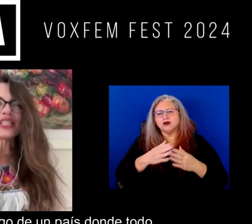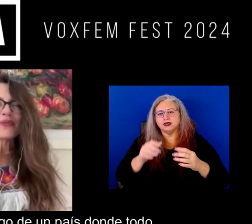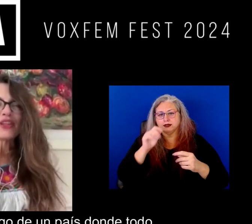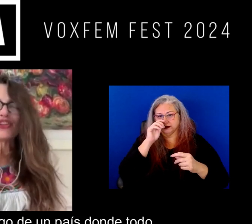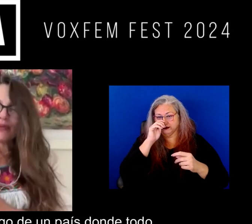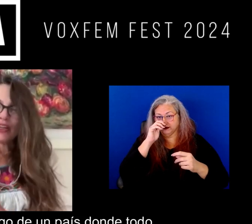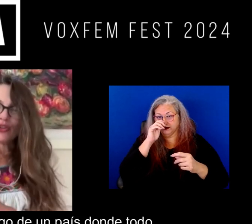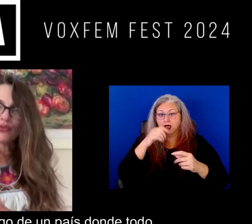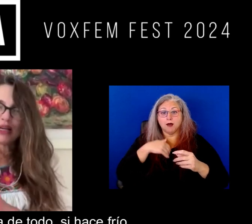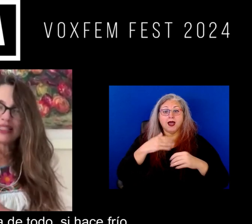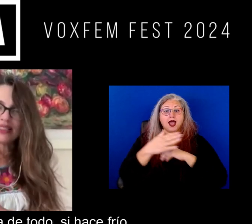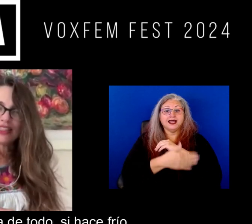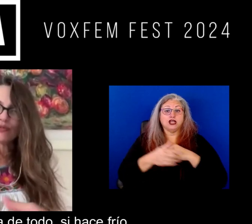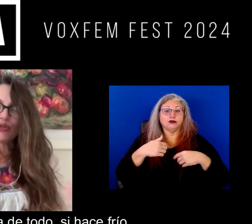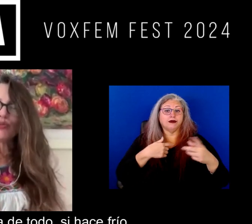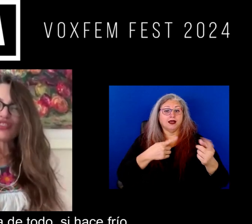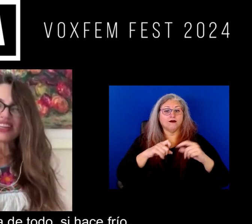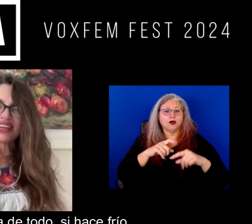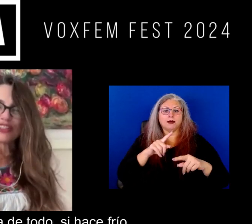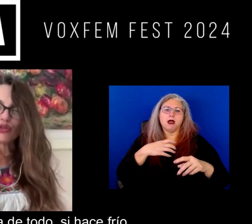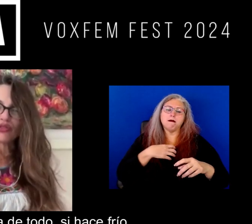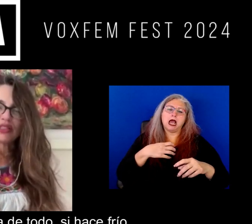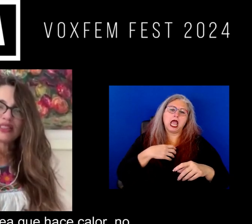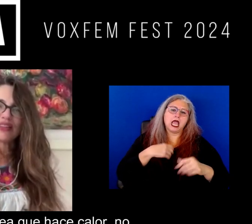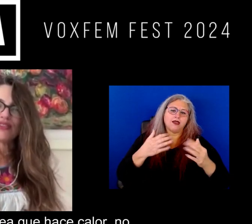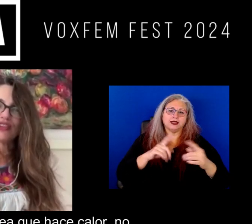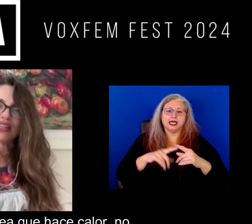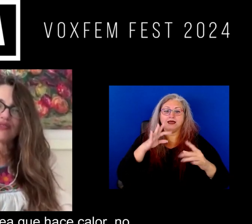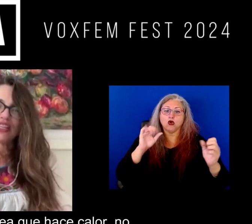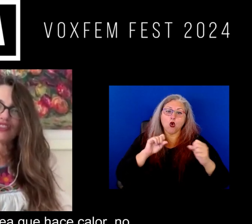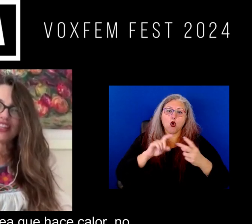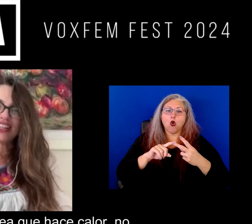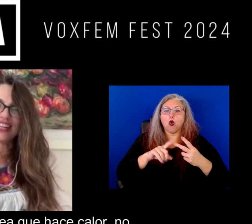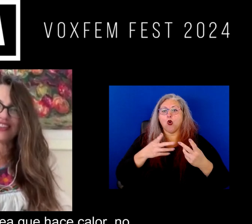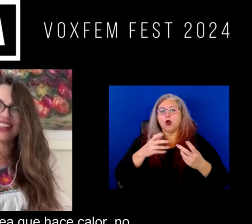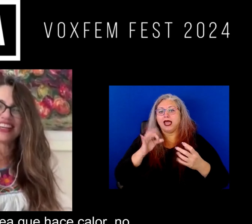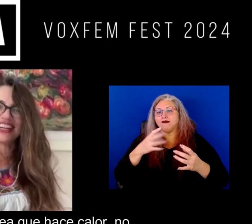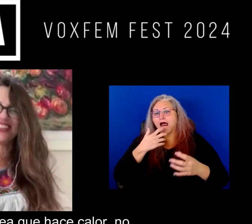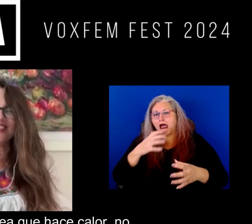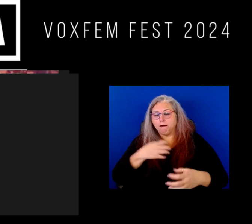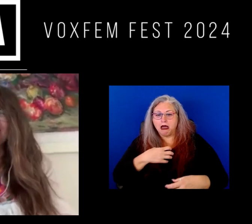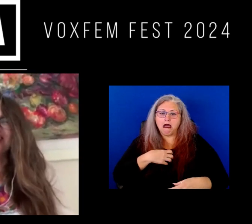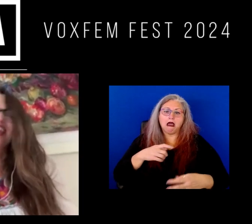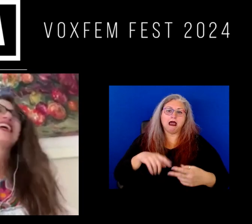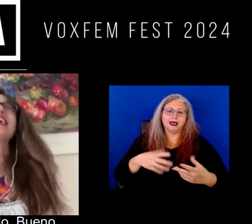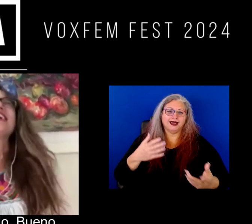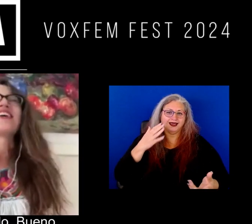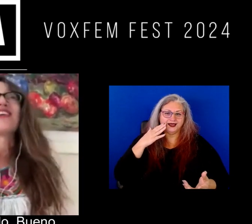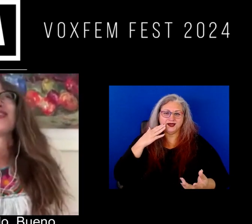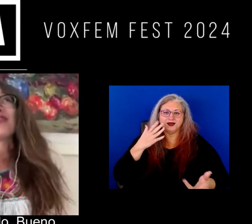entonces yo que vengo de un país donde todo el mundo se queja de todo si hace frío que hace frío o sea que hace calor ¿no?